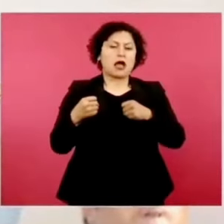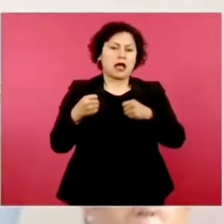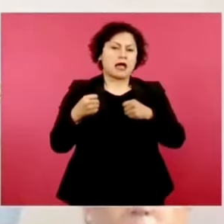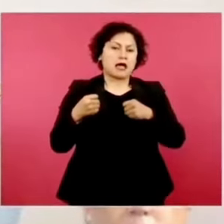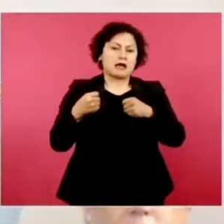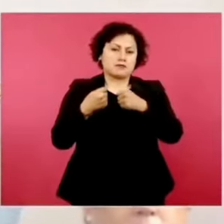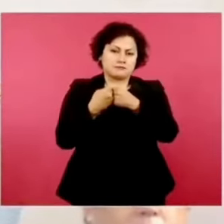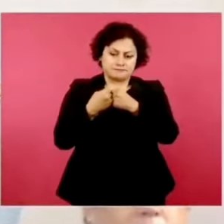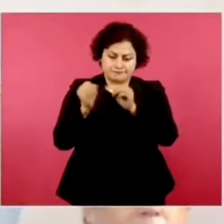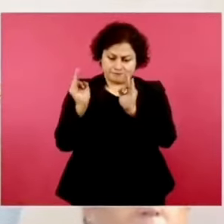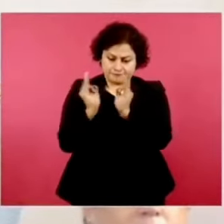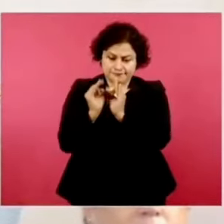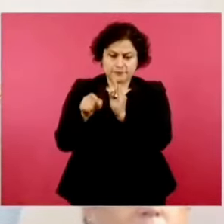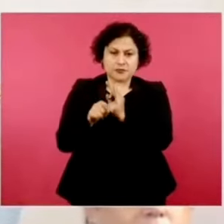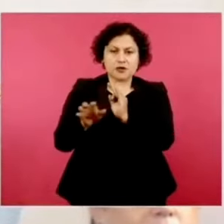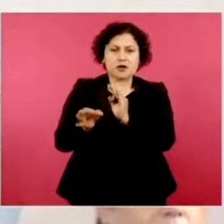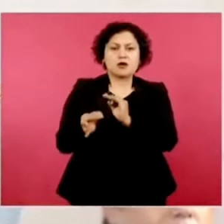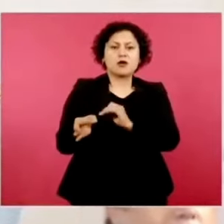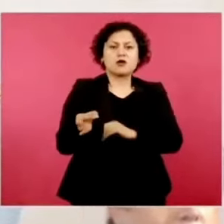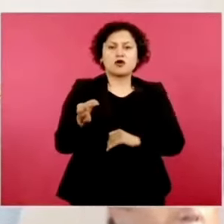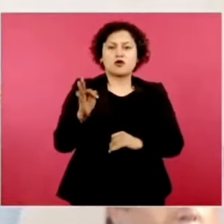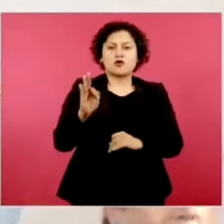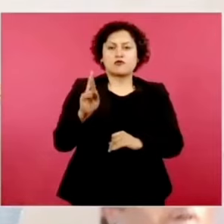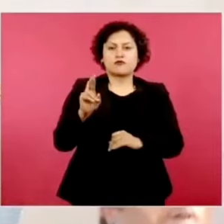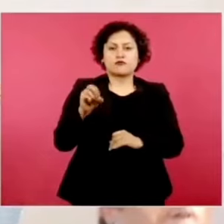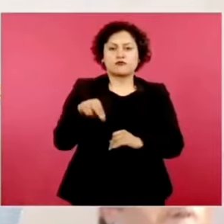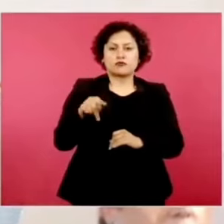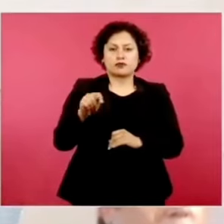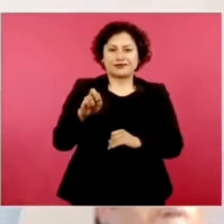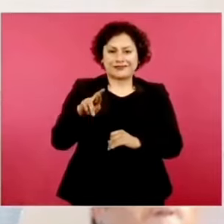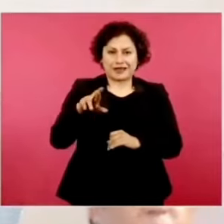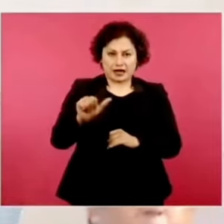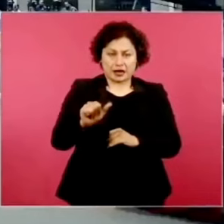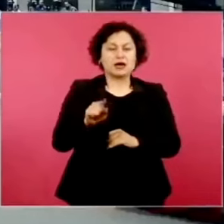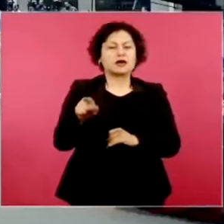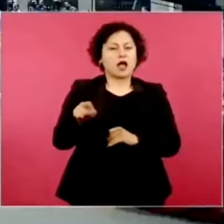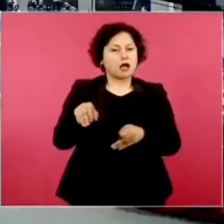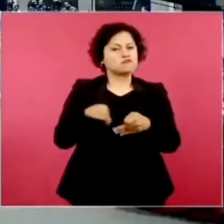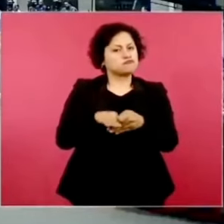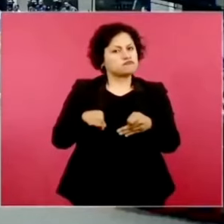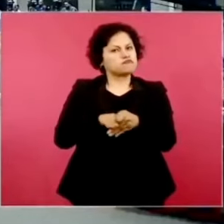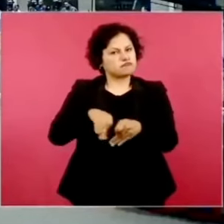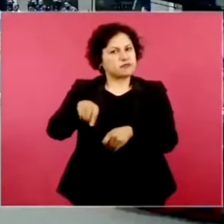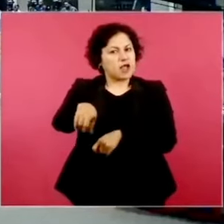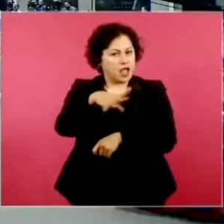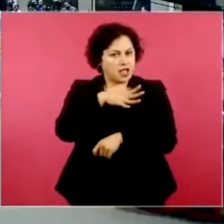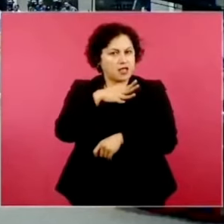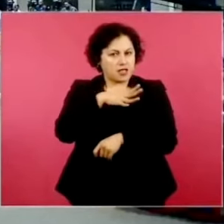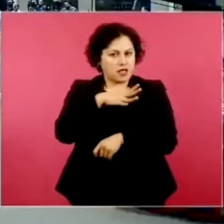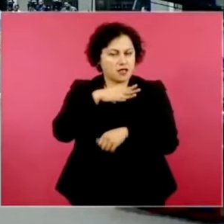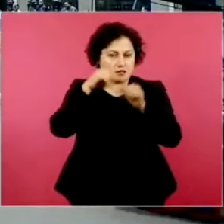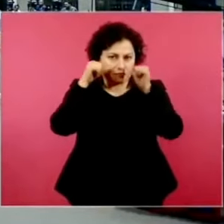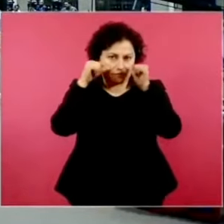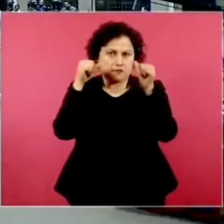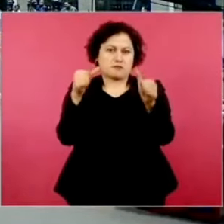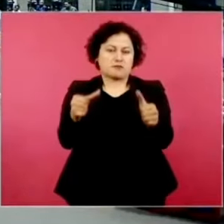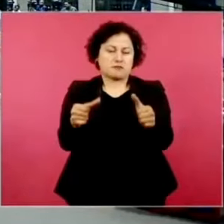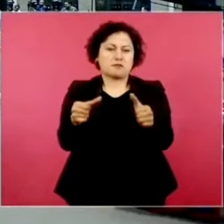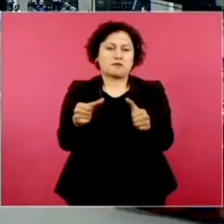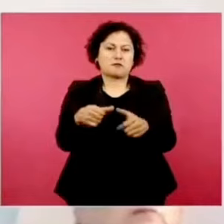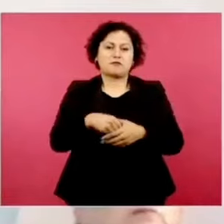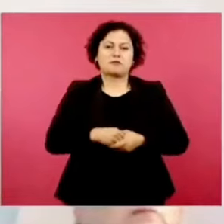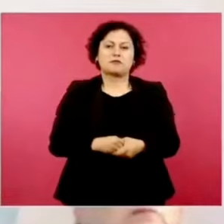tenemos presencia constante ahí, hay como